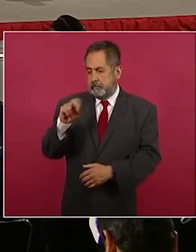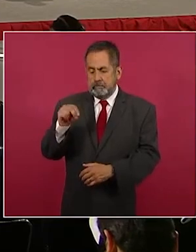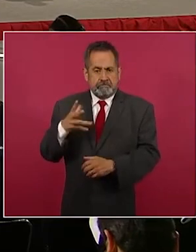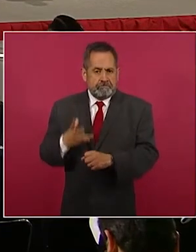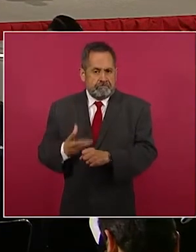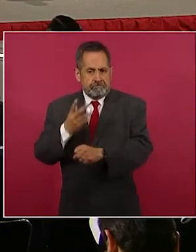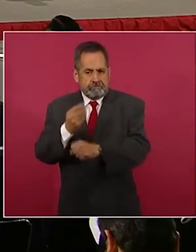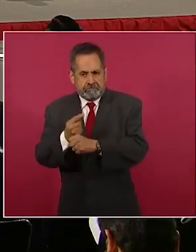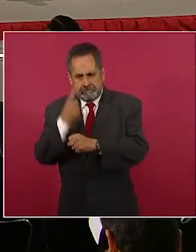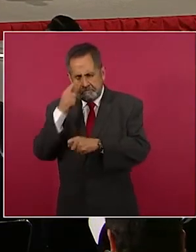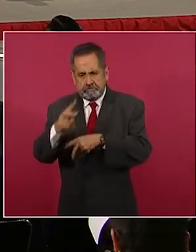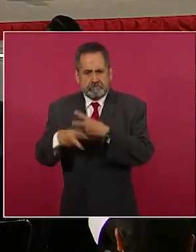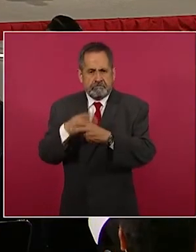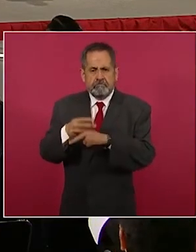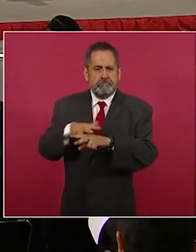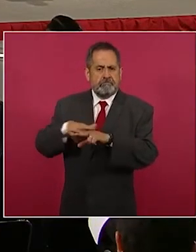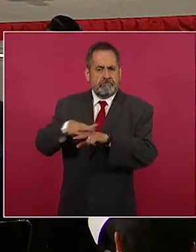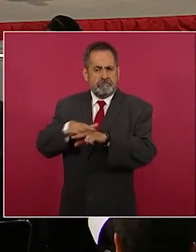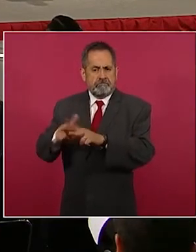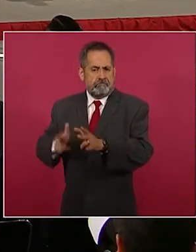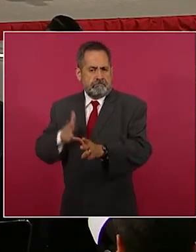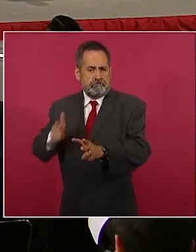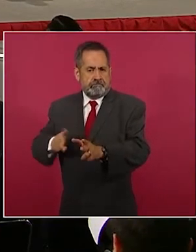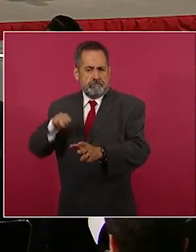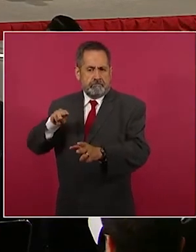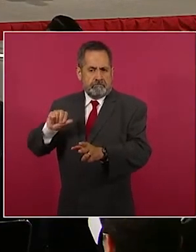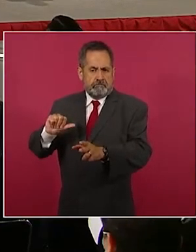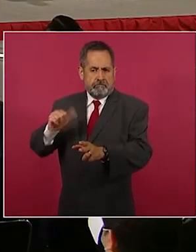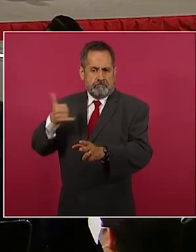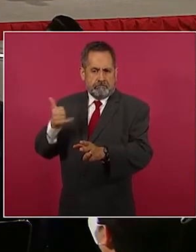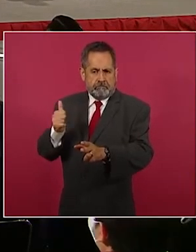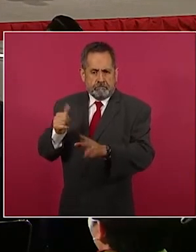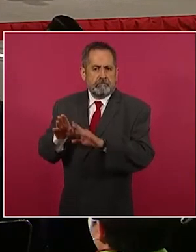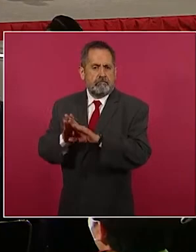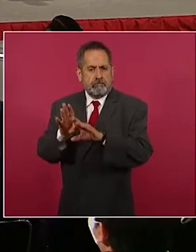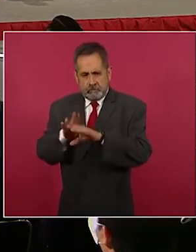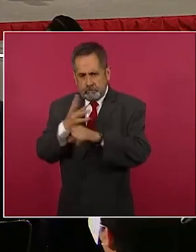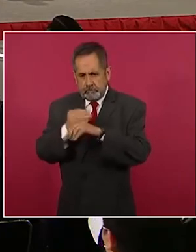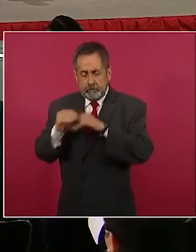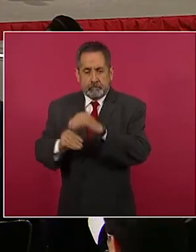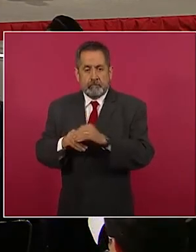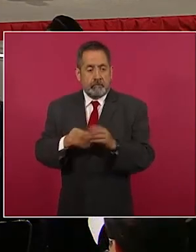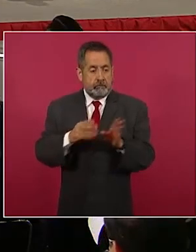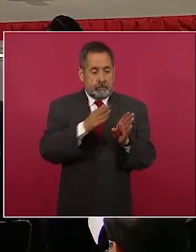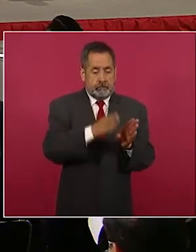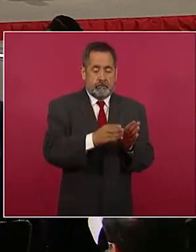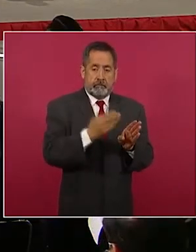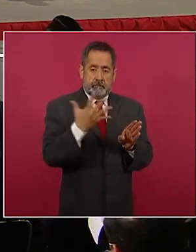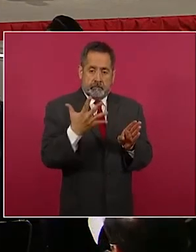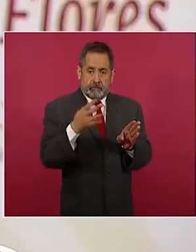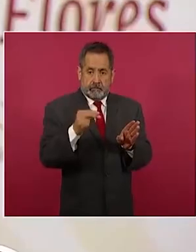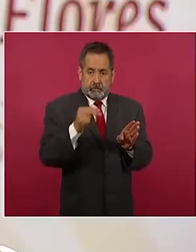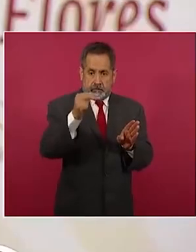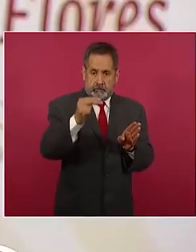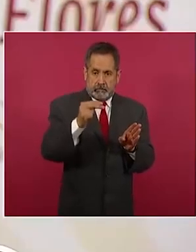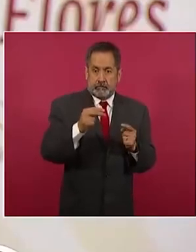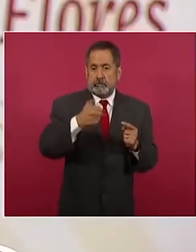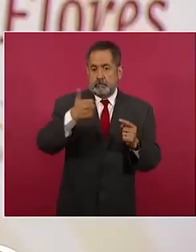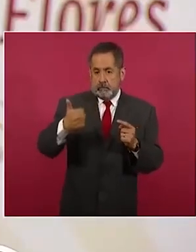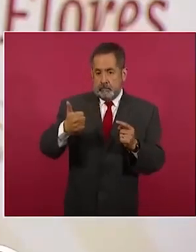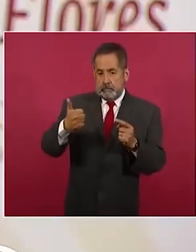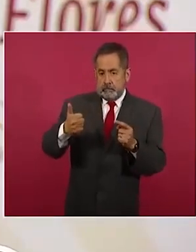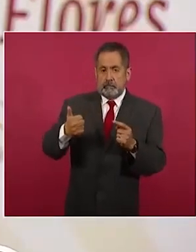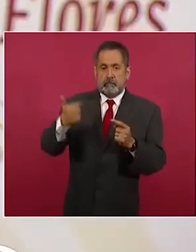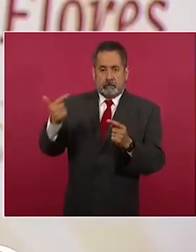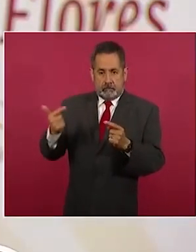esfuerzo de construcción del Tren Maya, participando en la materialización de los tramos cinco norte, seis y siete, para un